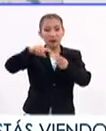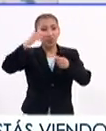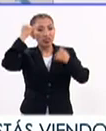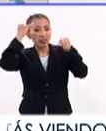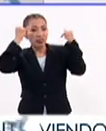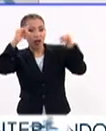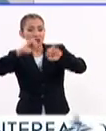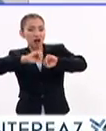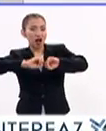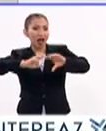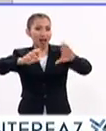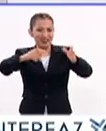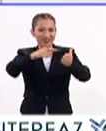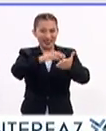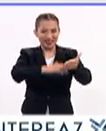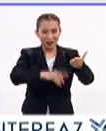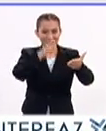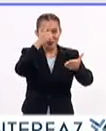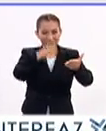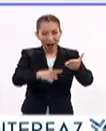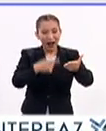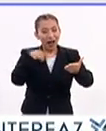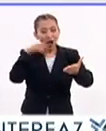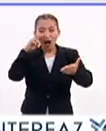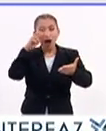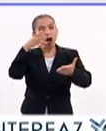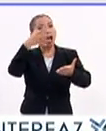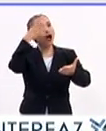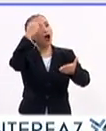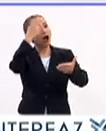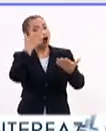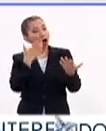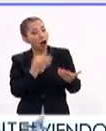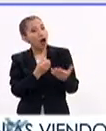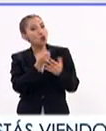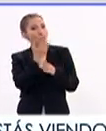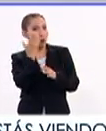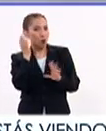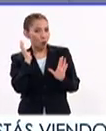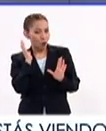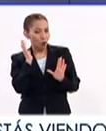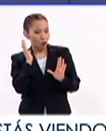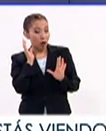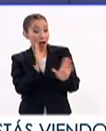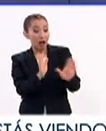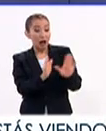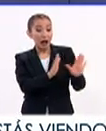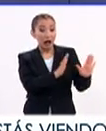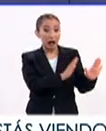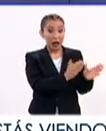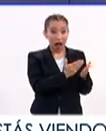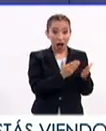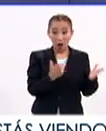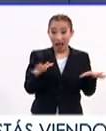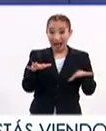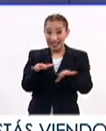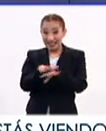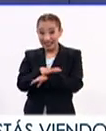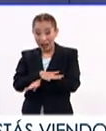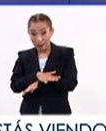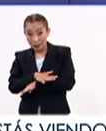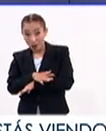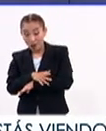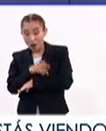con mucha claridad para darnos luz sobre algo muy específico. La respuesta o el cambio